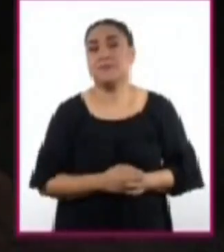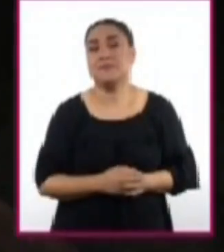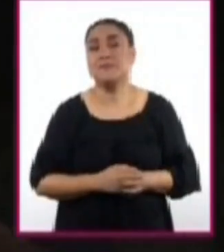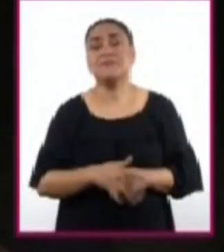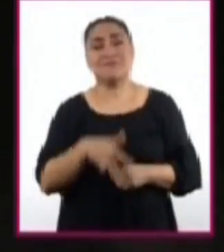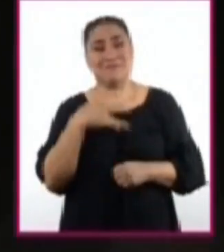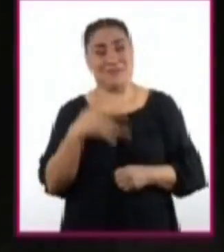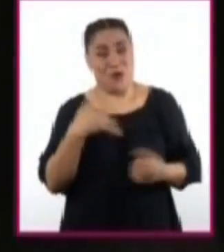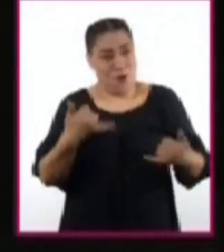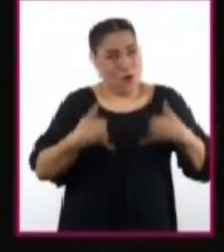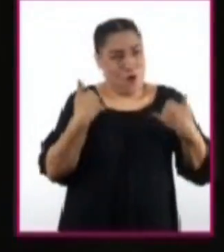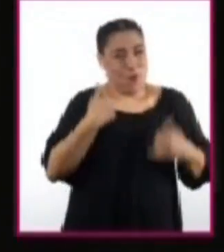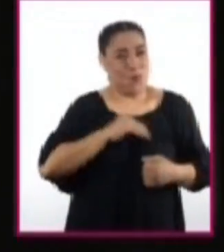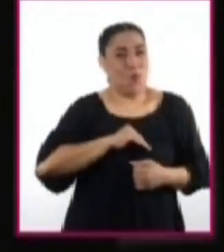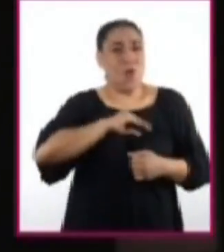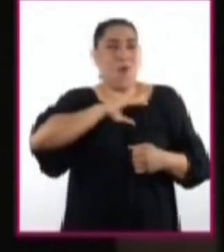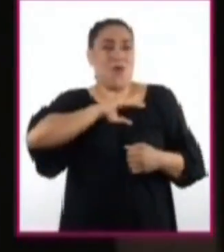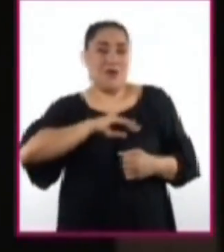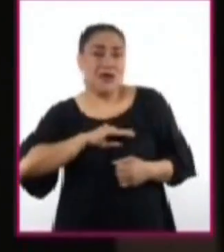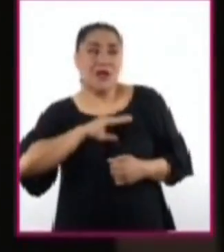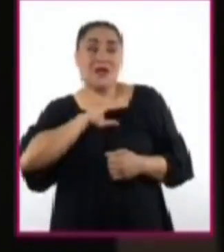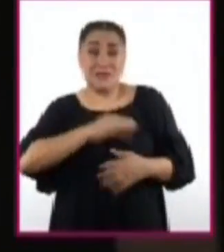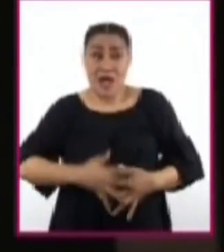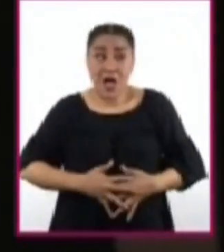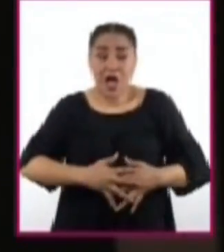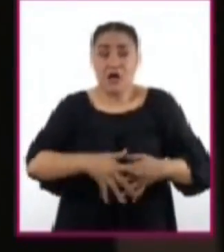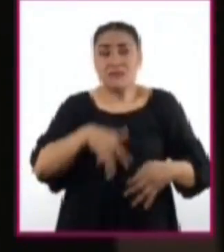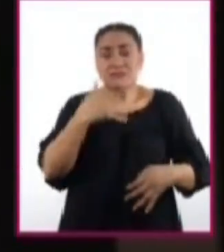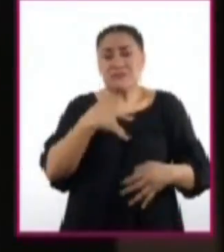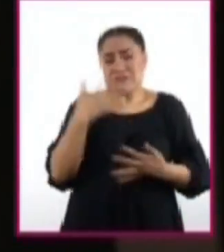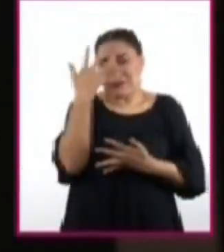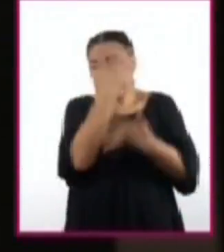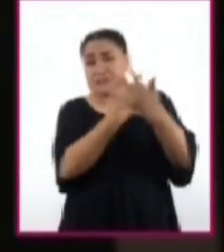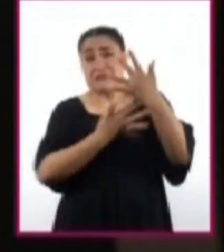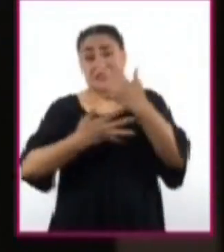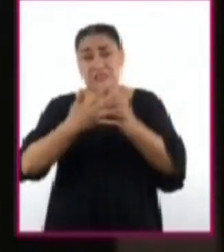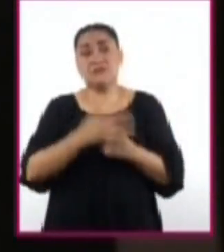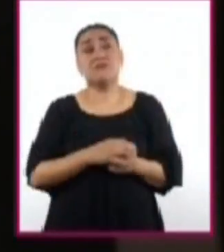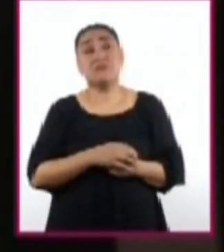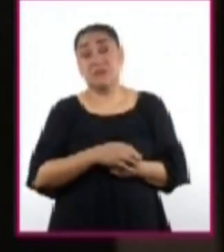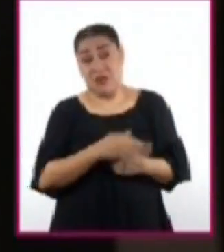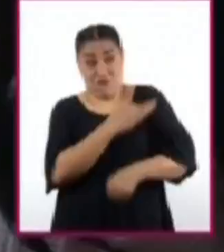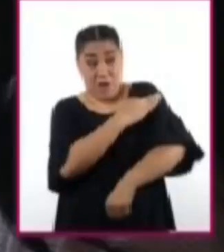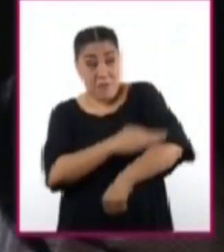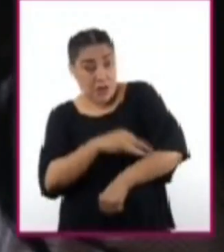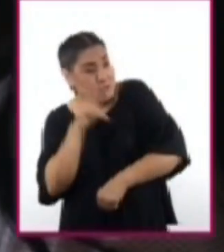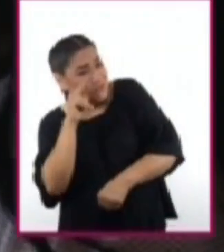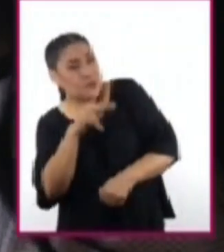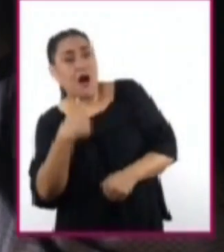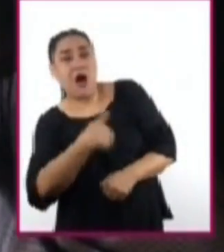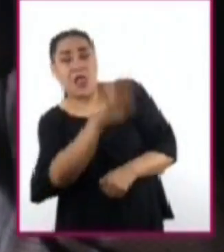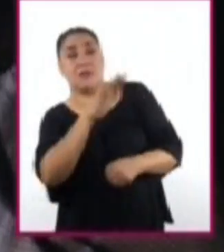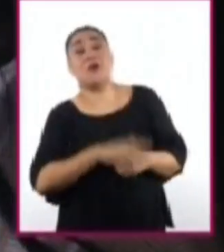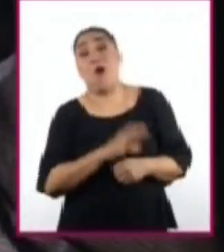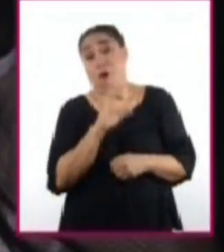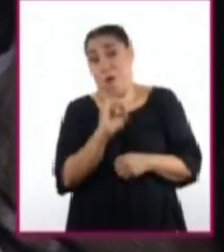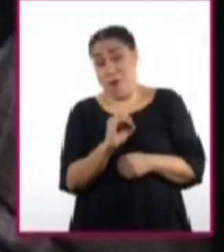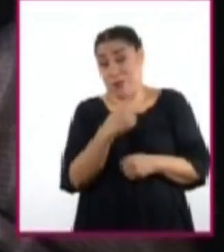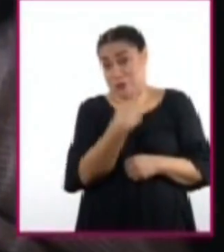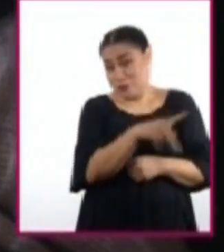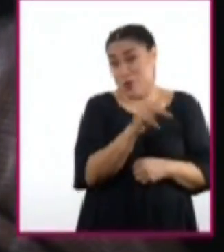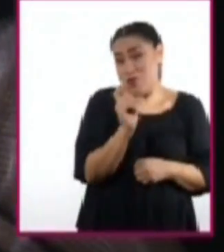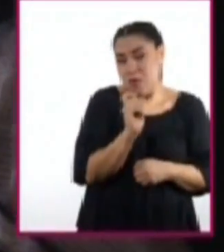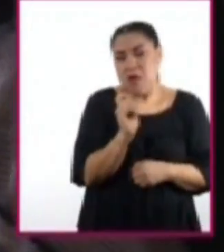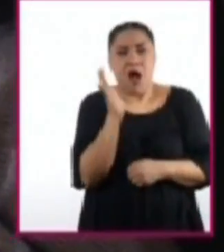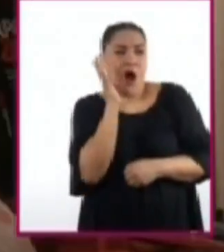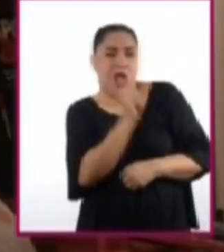estado emocional de las adolescentes embarazadas también se ve afectado. Muchas de ellas son rechazadas por su familia y la pareja puede no asumir